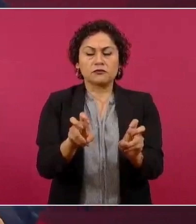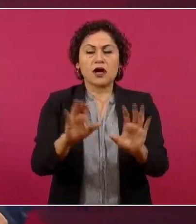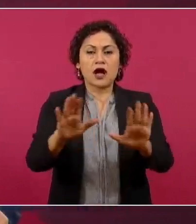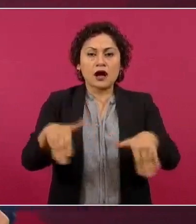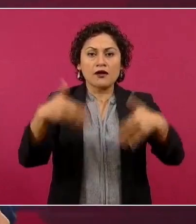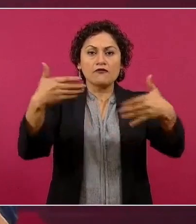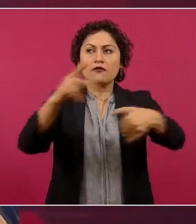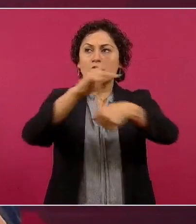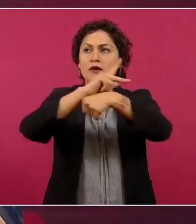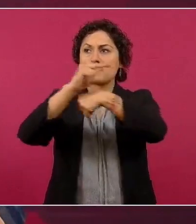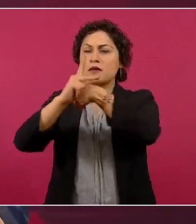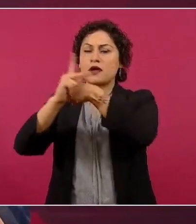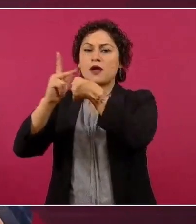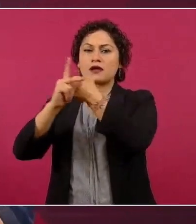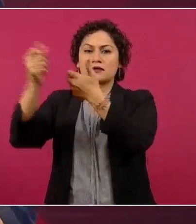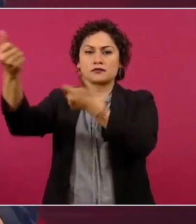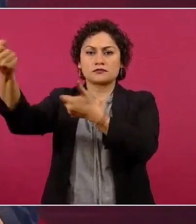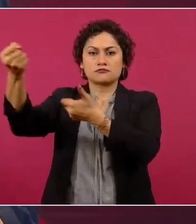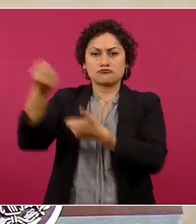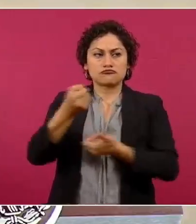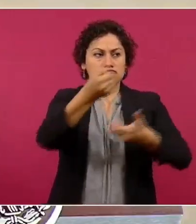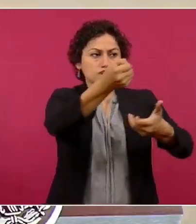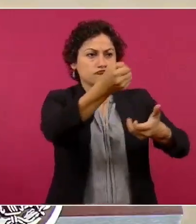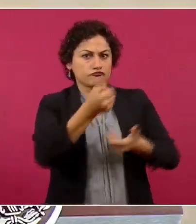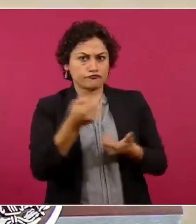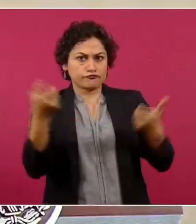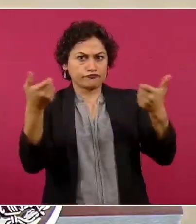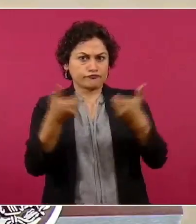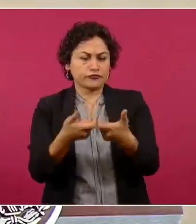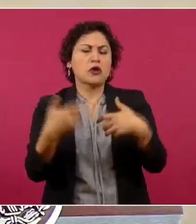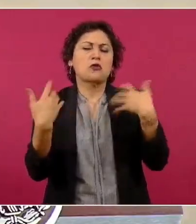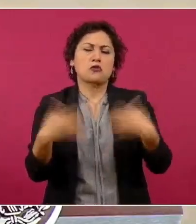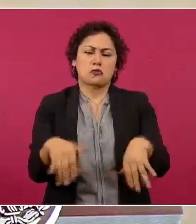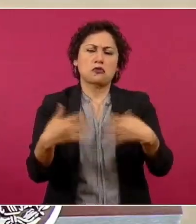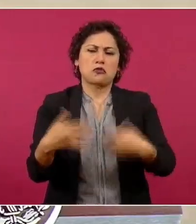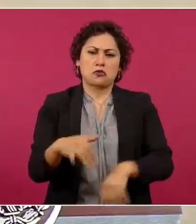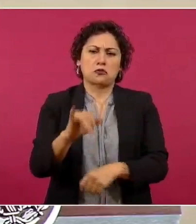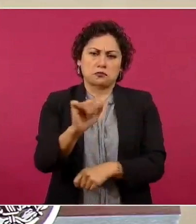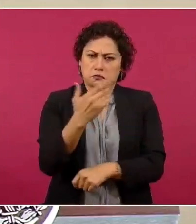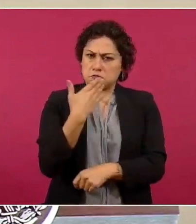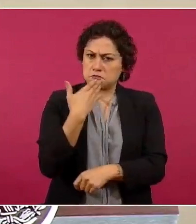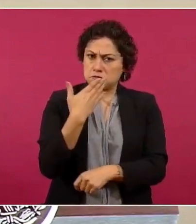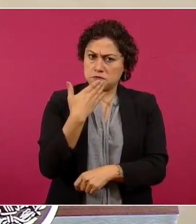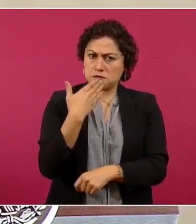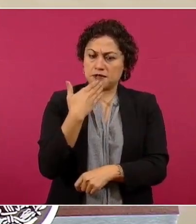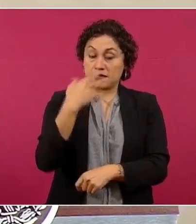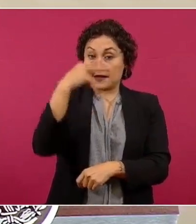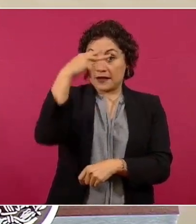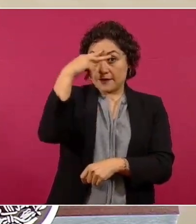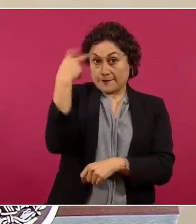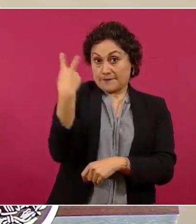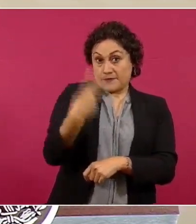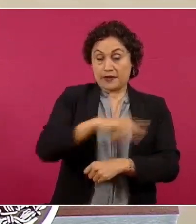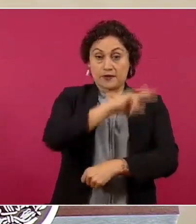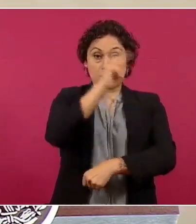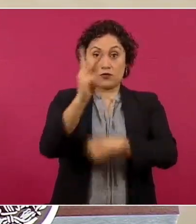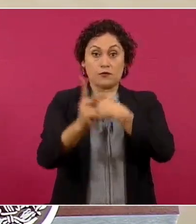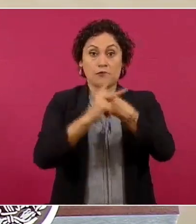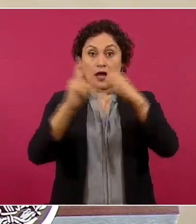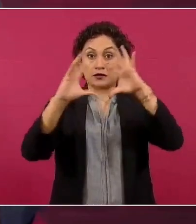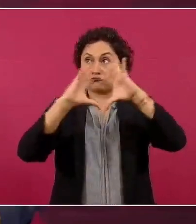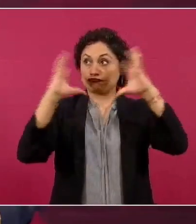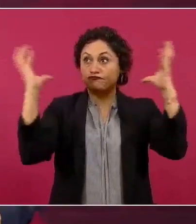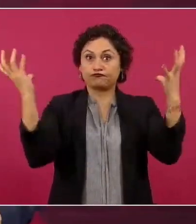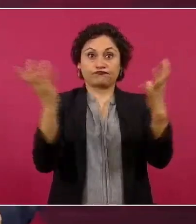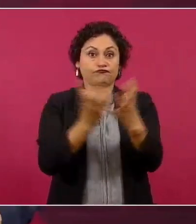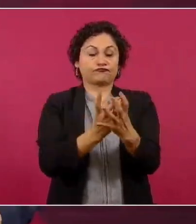México se está convirtiendo en potencia económica, AMLO tras reunión con empresarios e inversionistas. López Obrador dijo que en sus reuniones